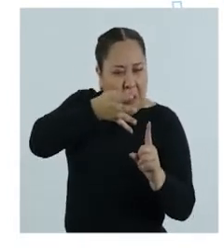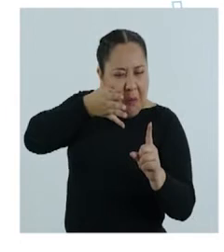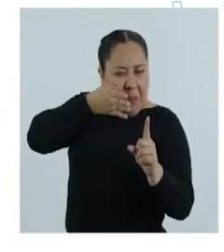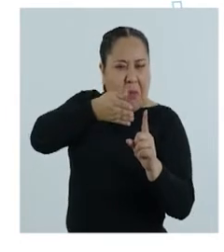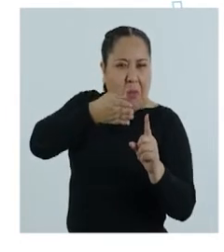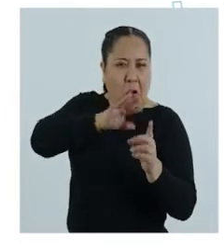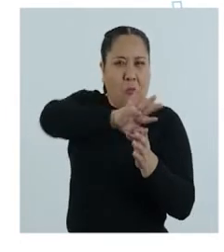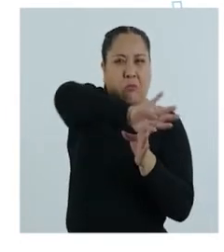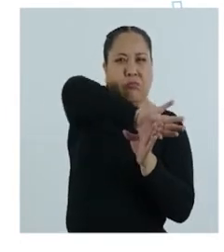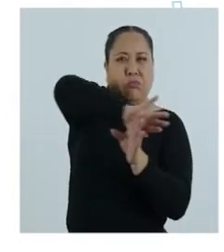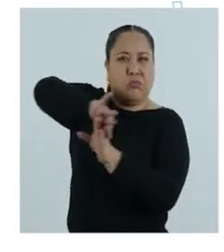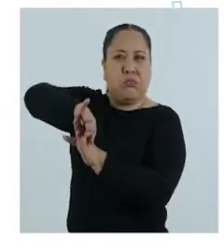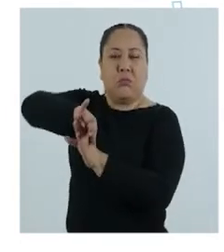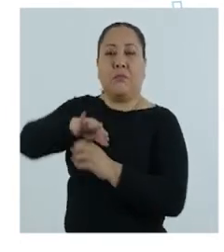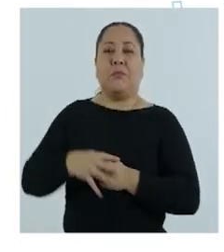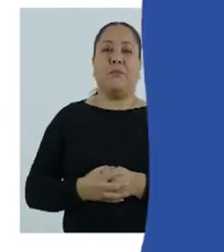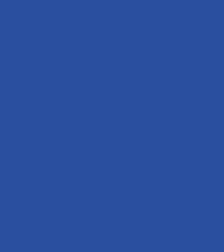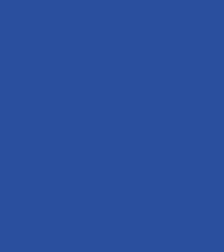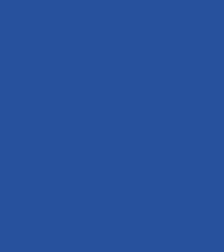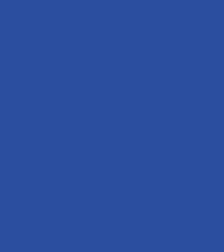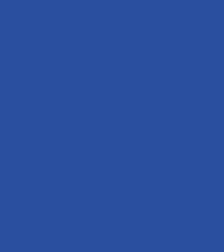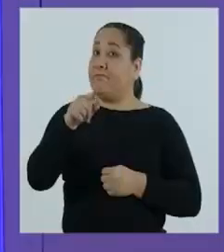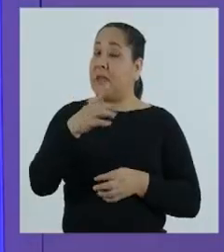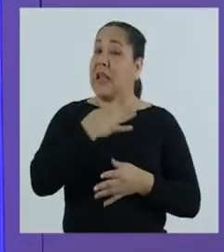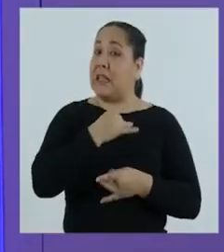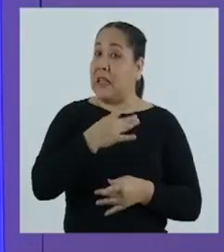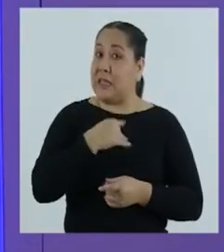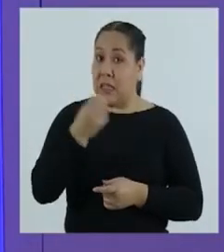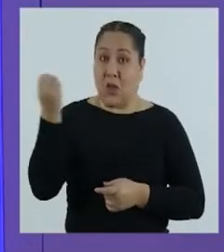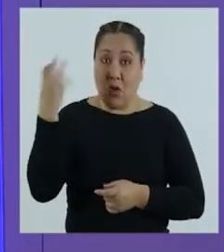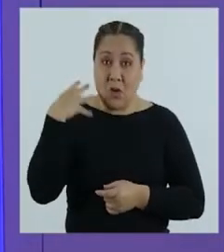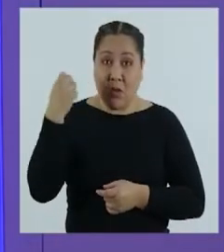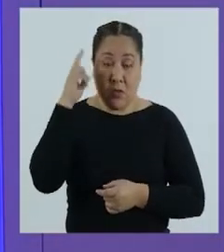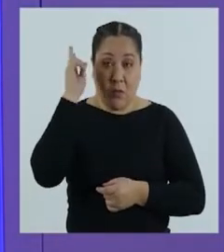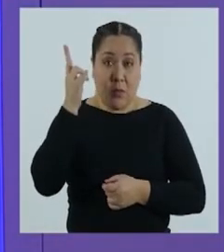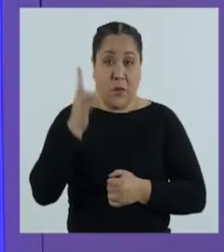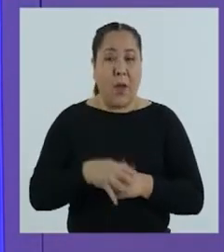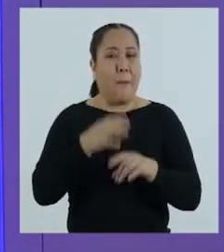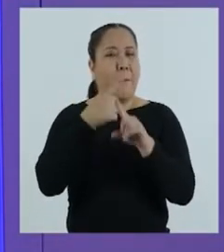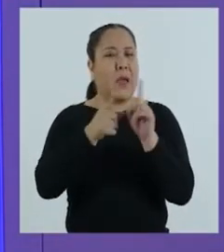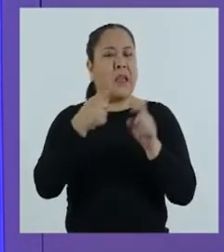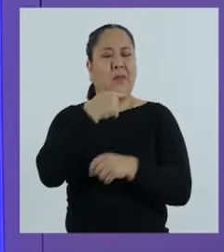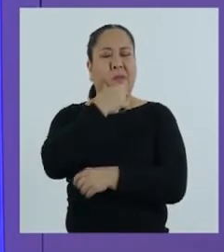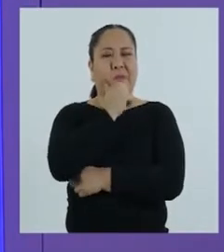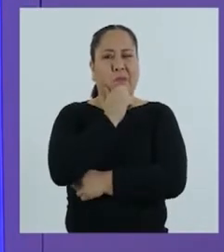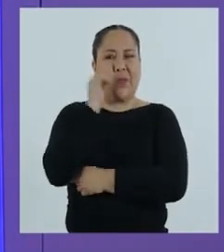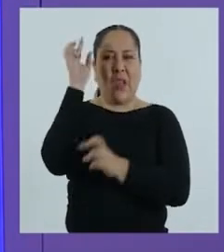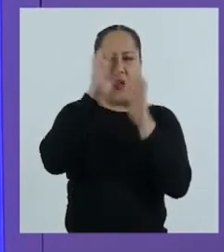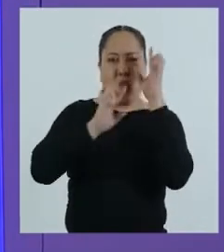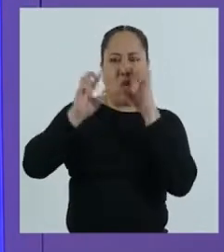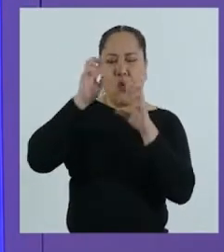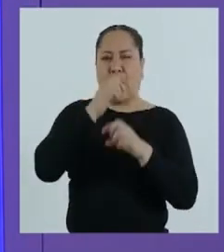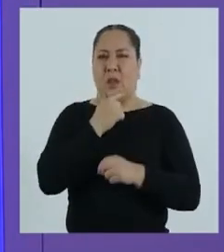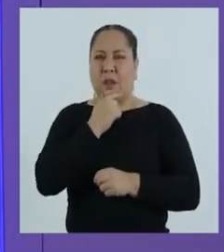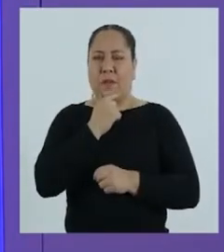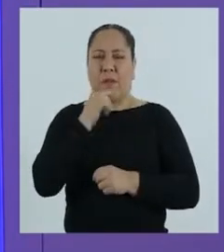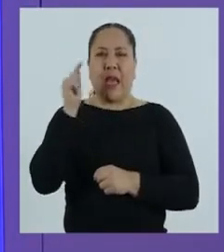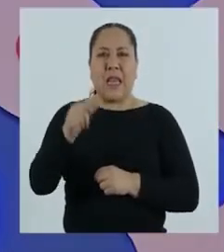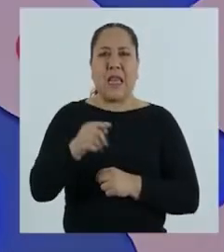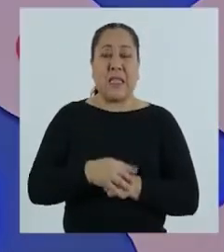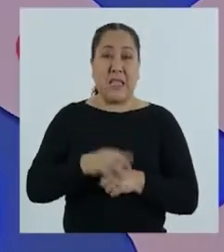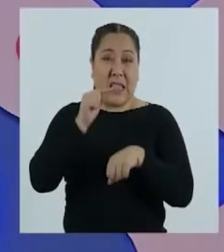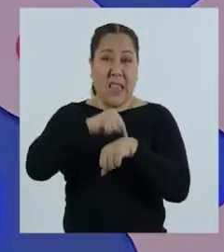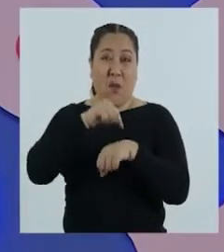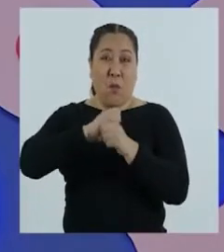objeto de intimidarlo o excluirlo. Es muy interesante todo lo que nos dijo, profesora, pero tengo una duda.